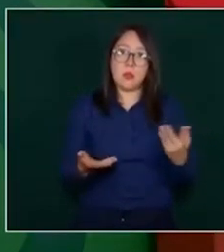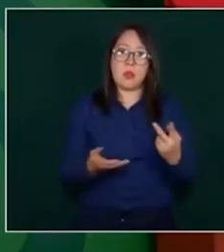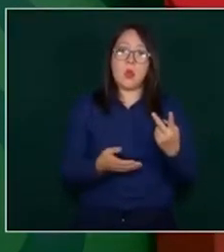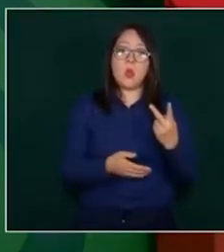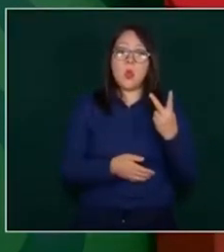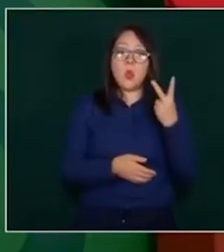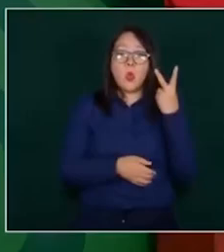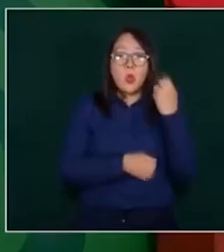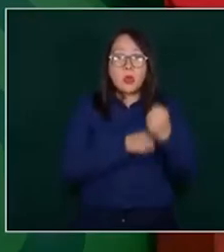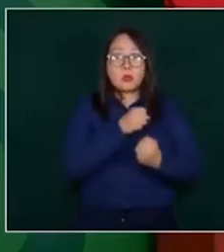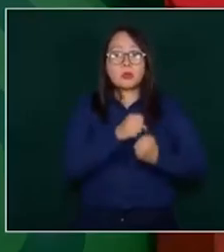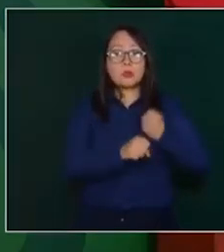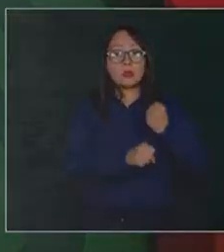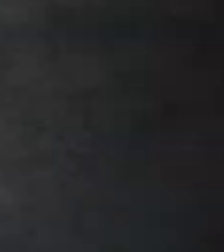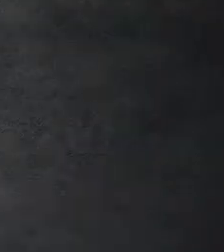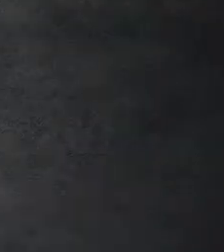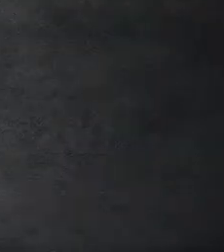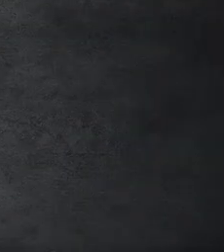construcción.